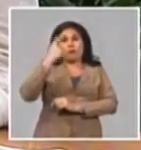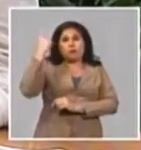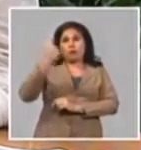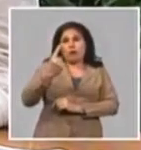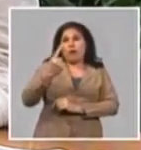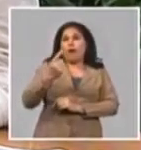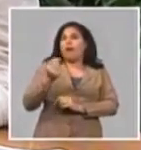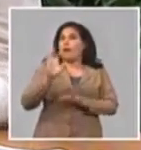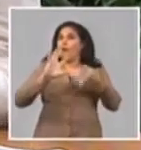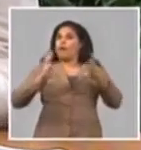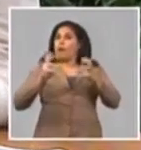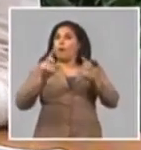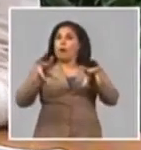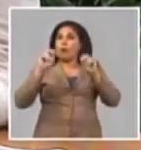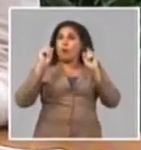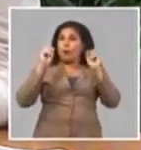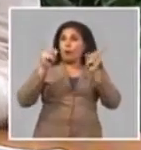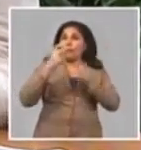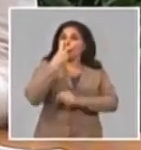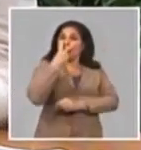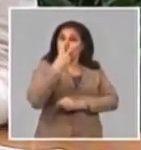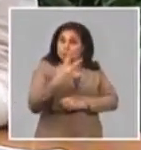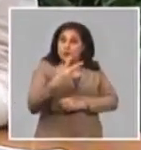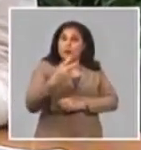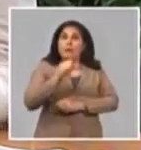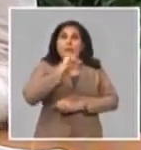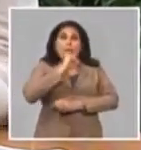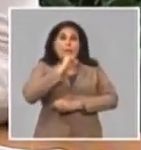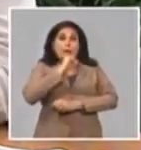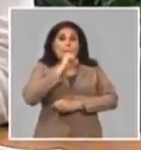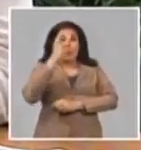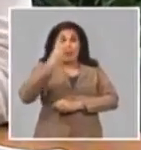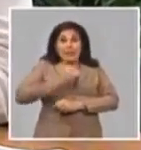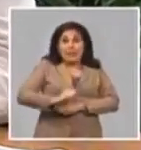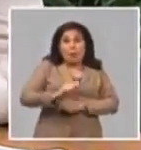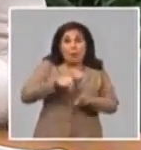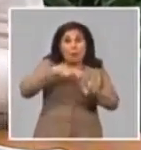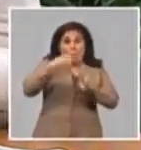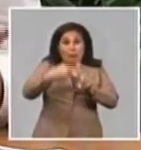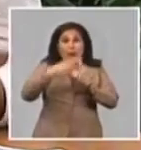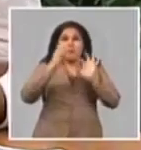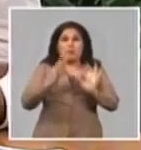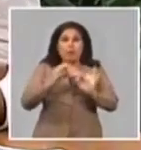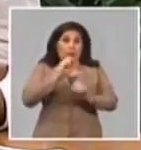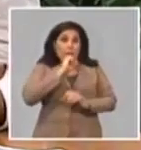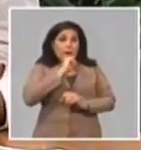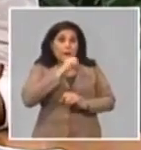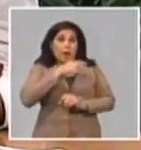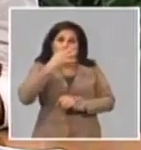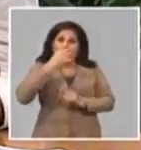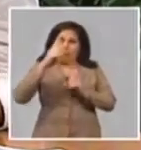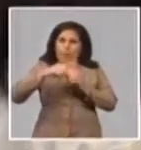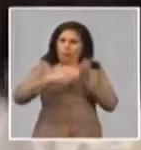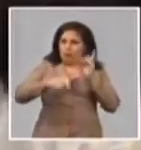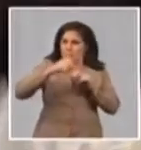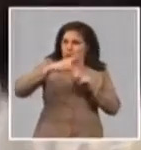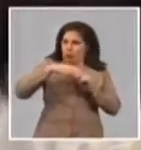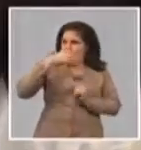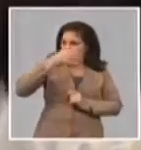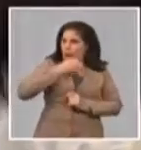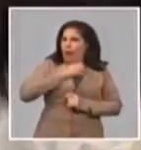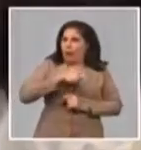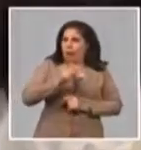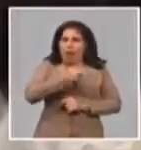implementación de la política atender a las madres que tienen más detresivos... Como esta de las Tunas, que le llaman esa familia de las Tunas.